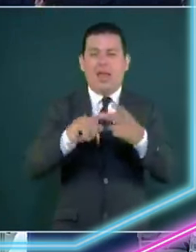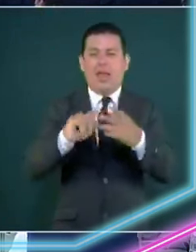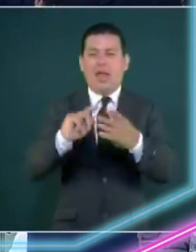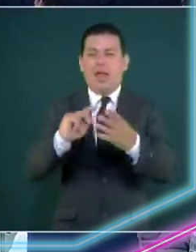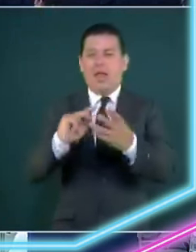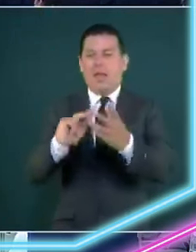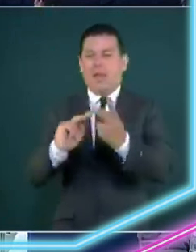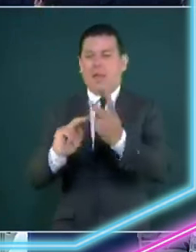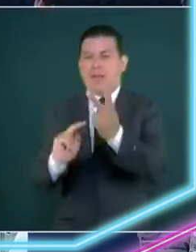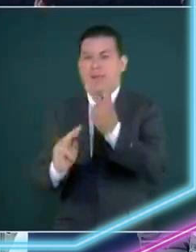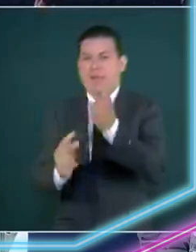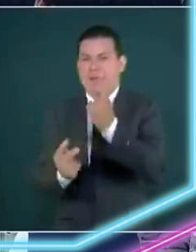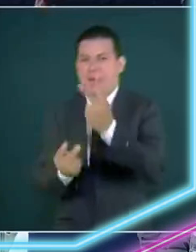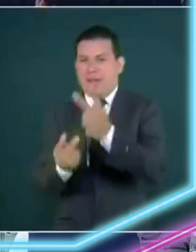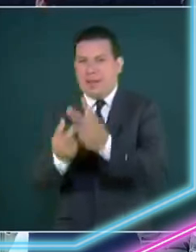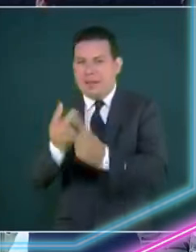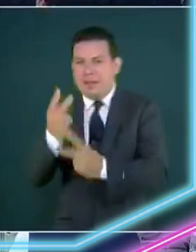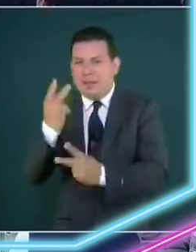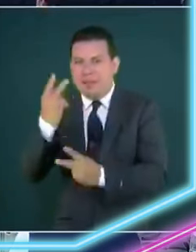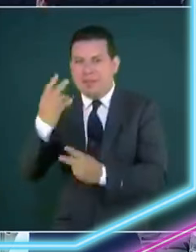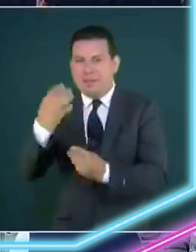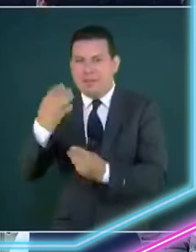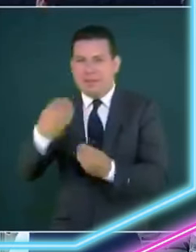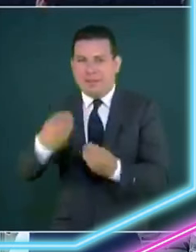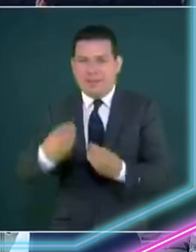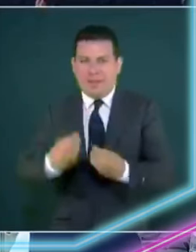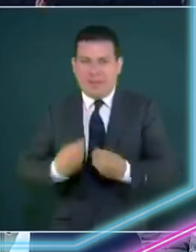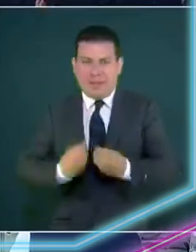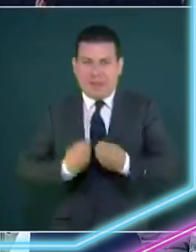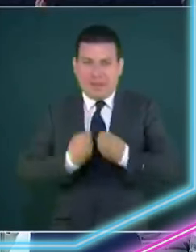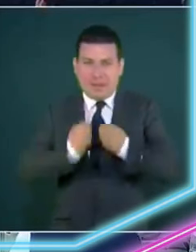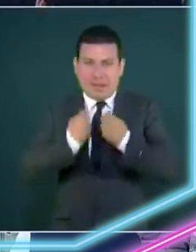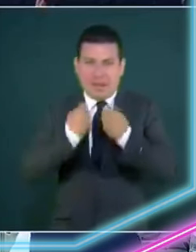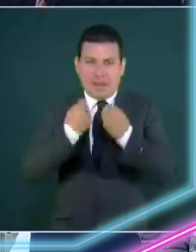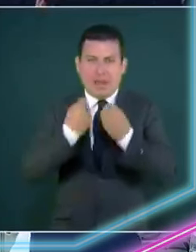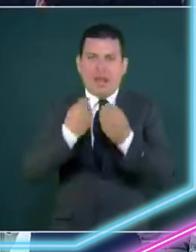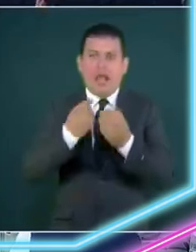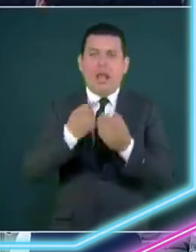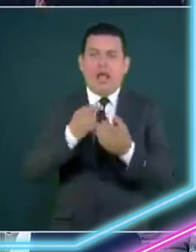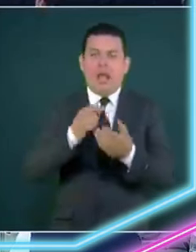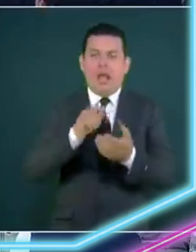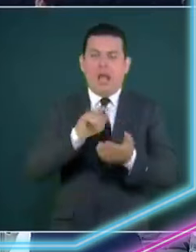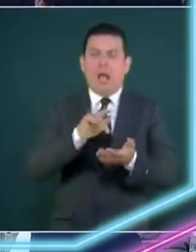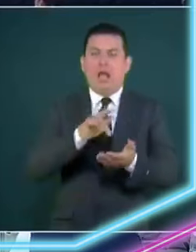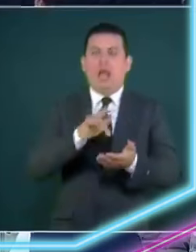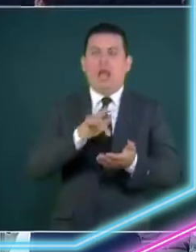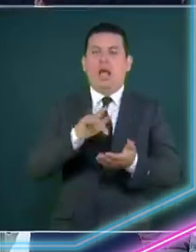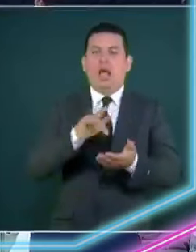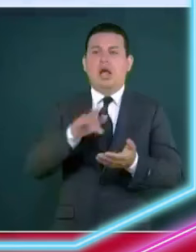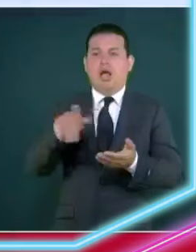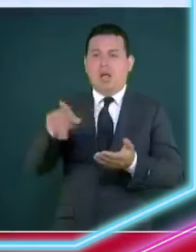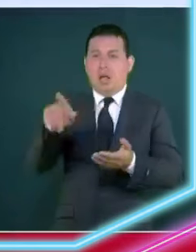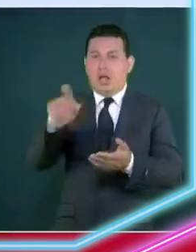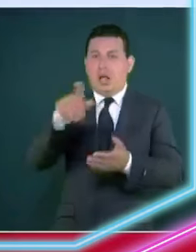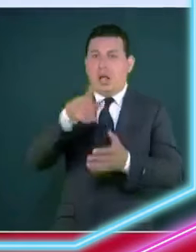un país petrolero y que venezuela si tiene forma de obtener recursos muchos recursos porque tiene